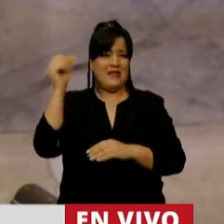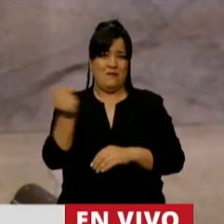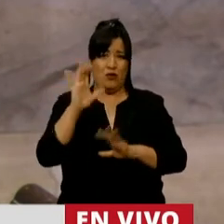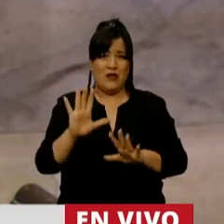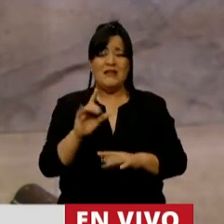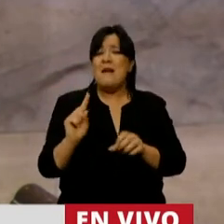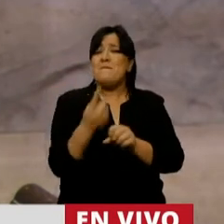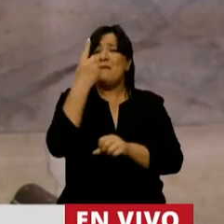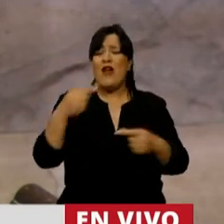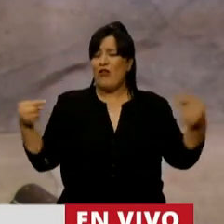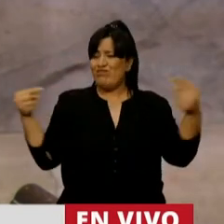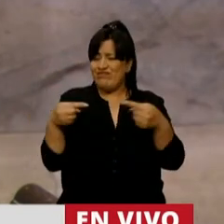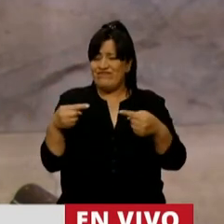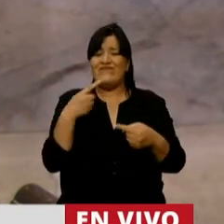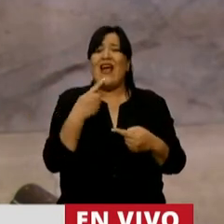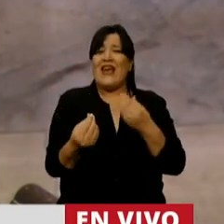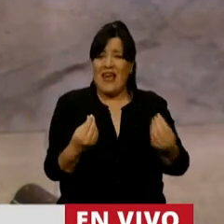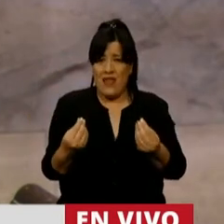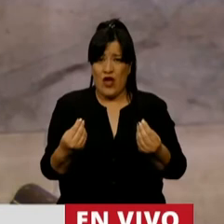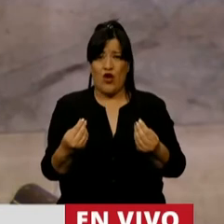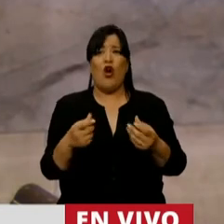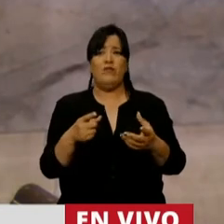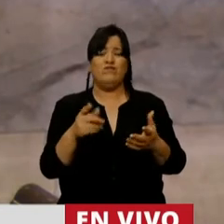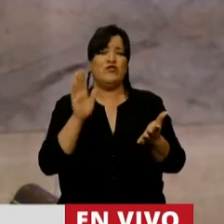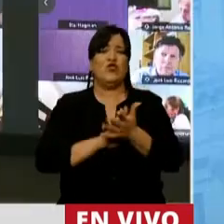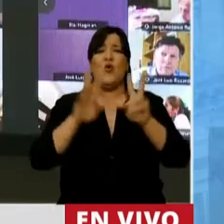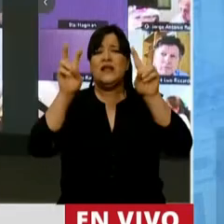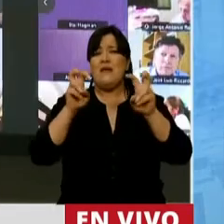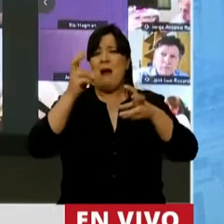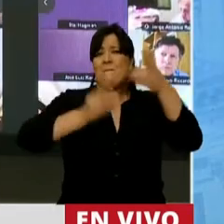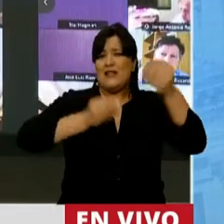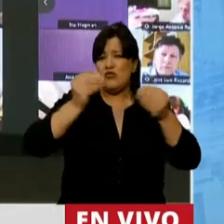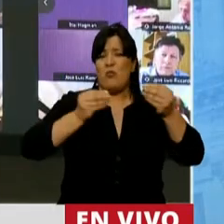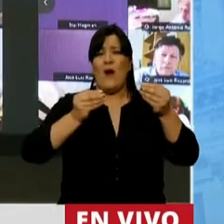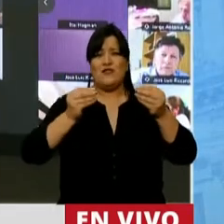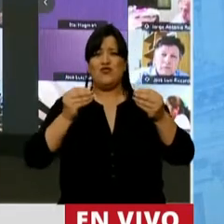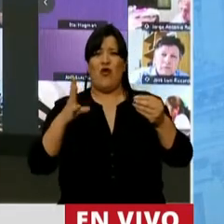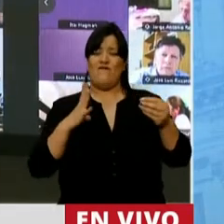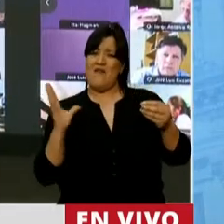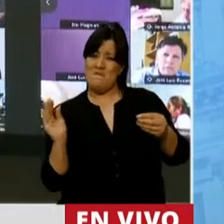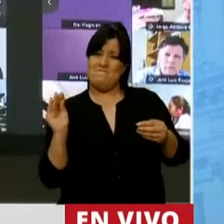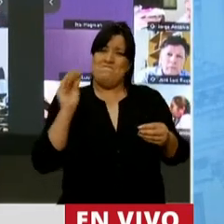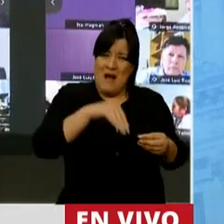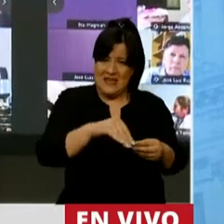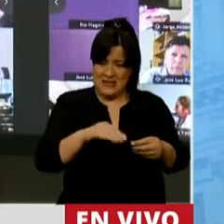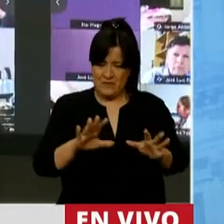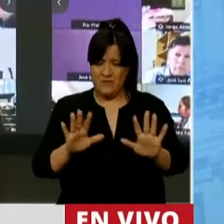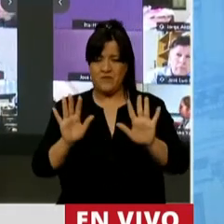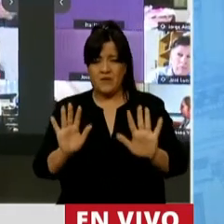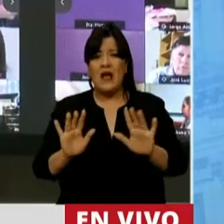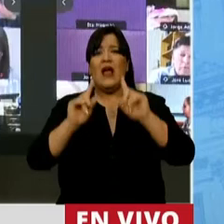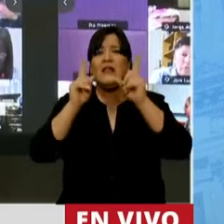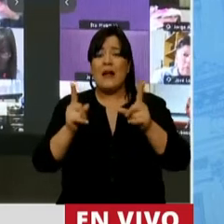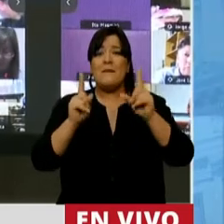inconsistencia que marco es la extra presupuestaria. Y la segunda, que subrayo de las de